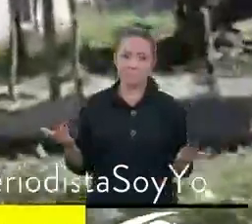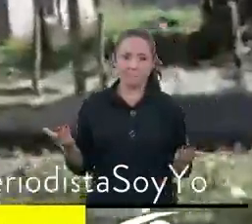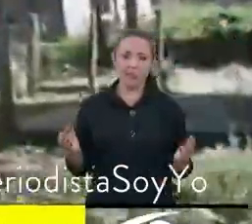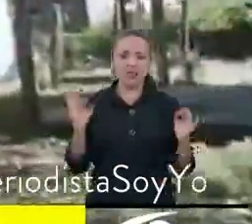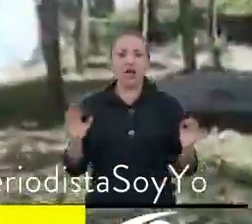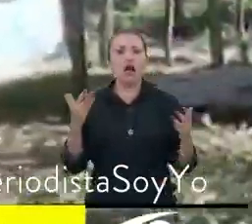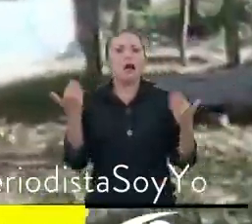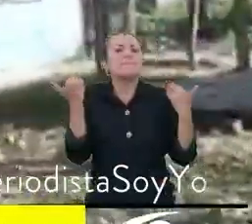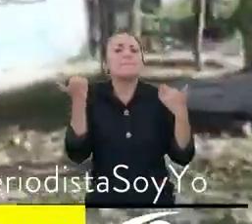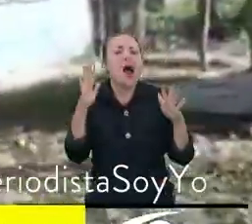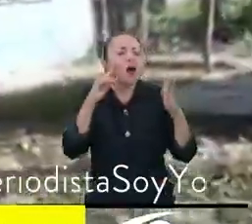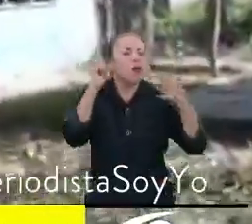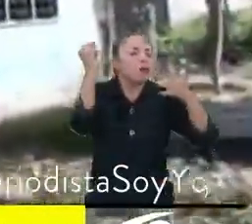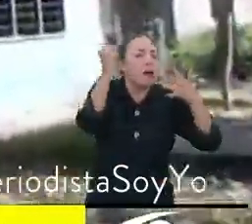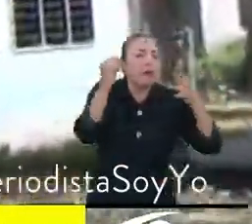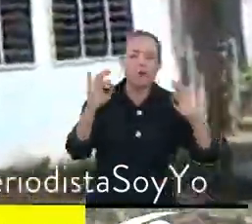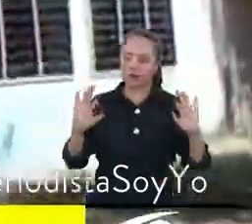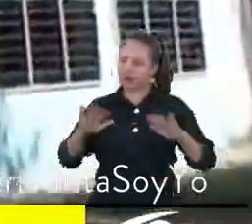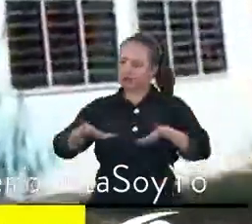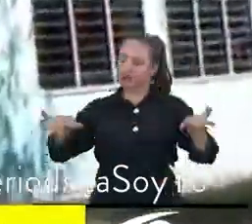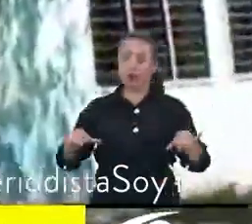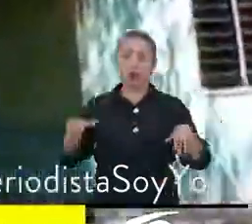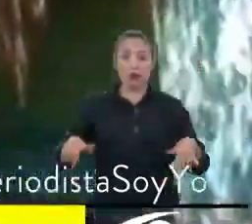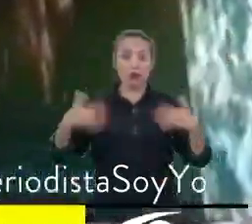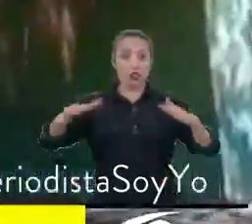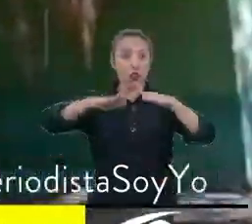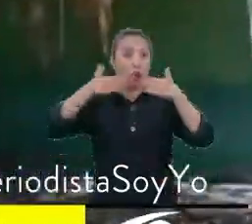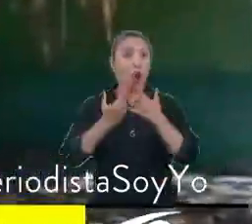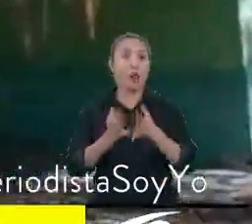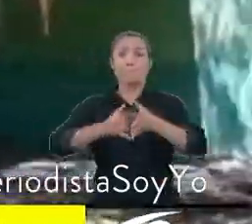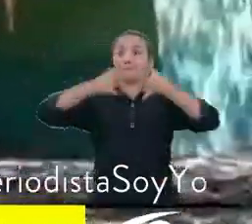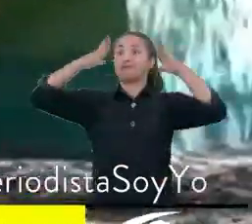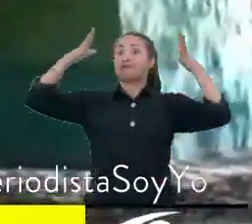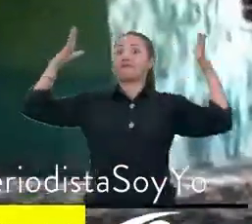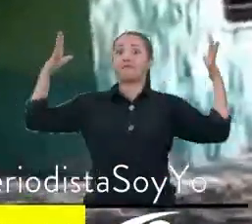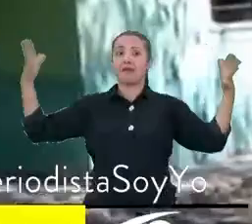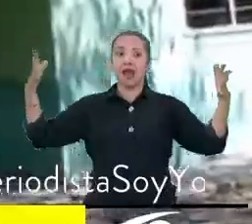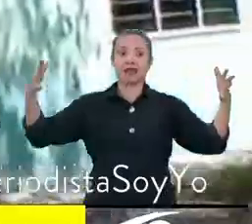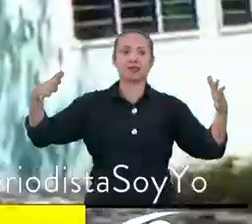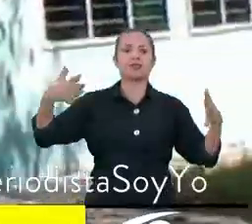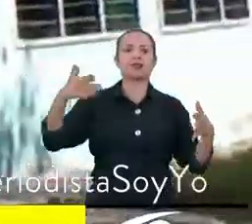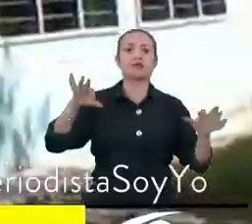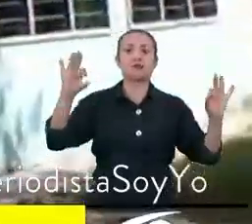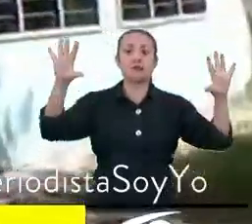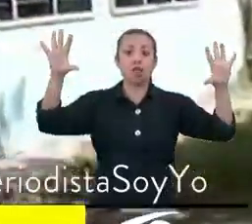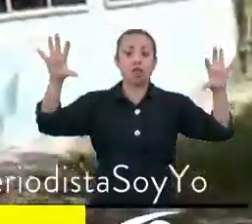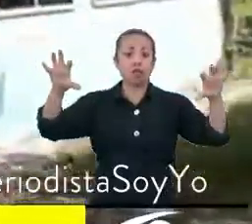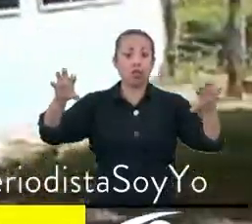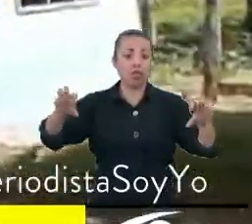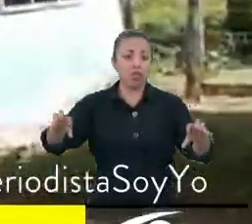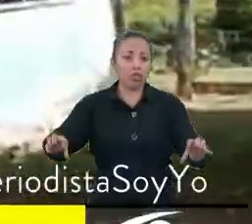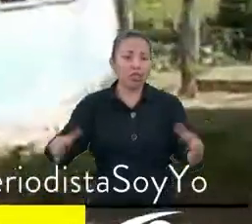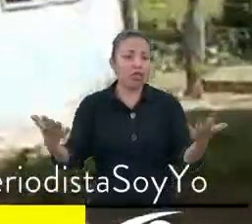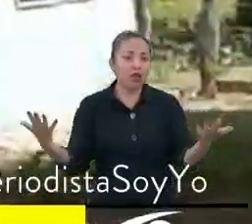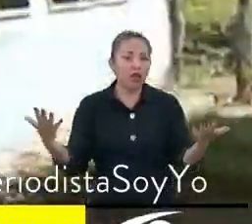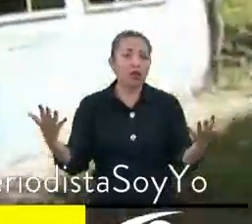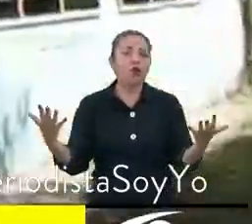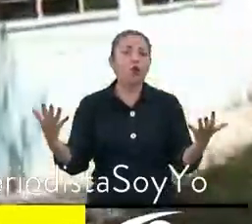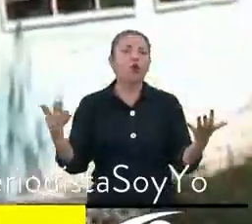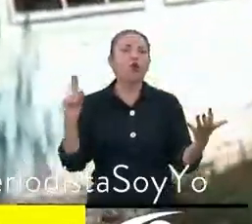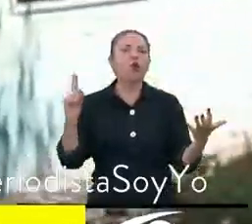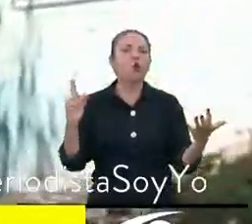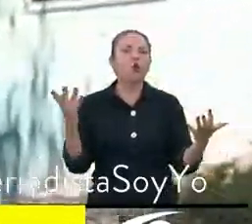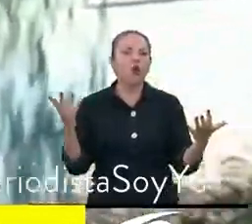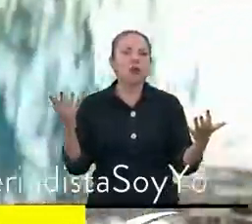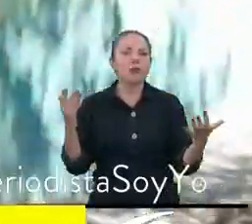las clases. Tenemos un mega colegio en ruina porque empezó y el